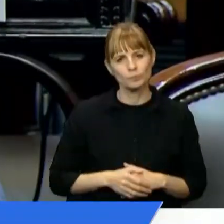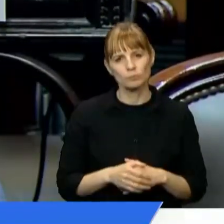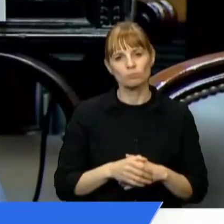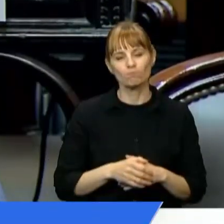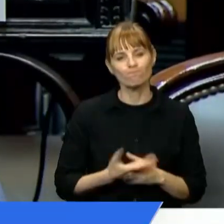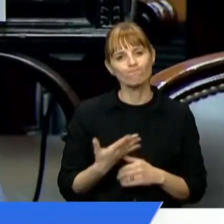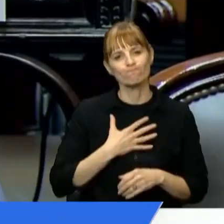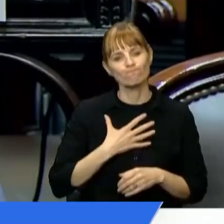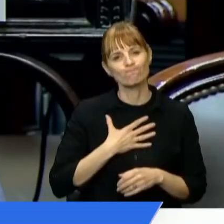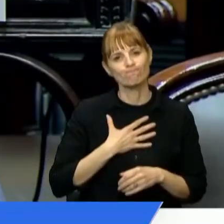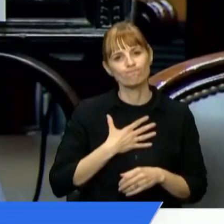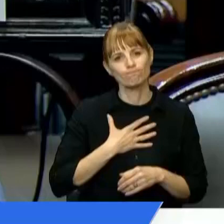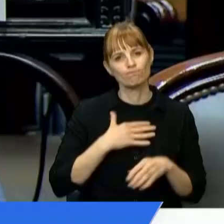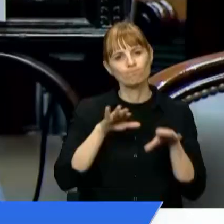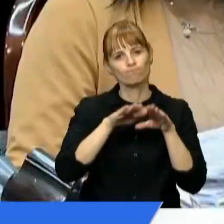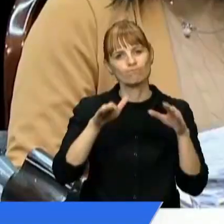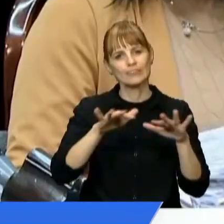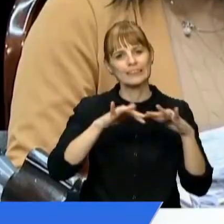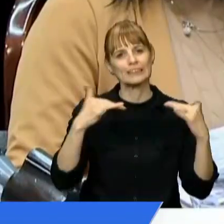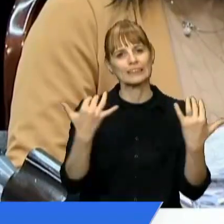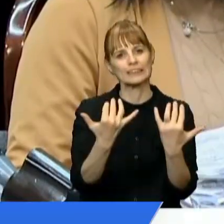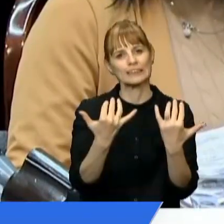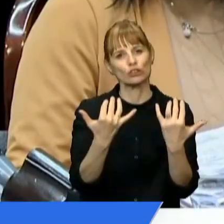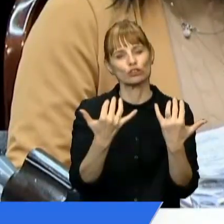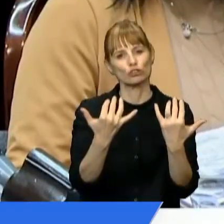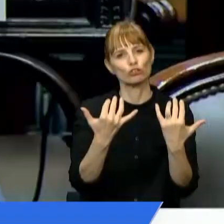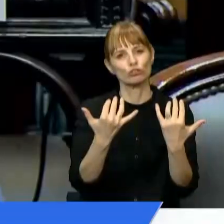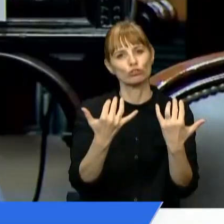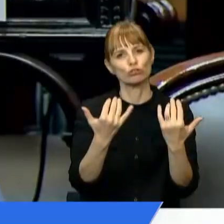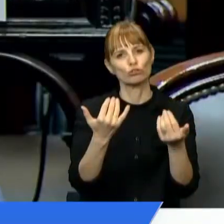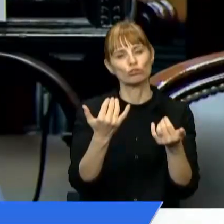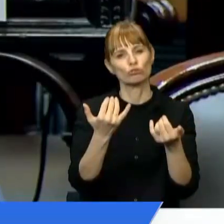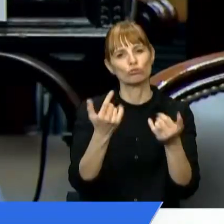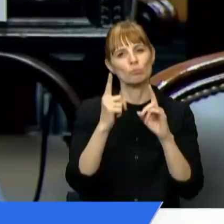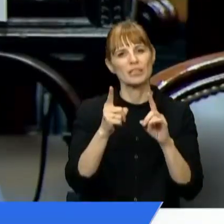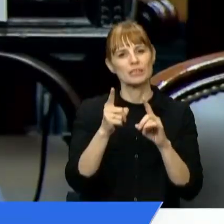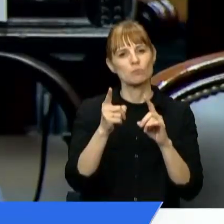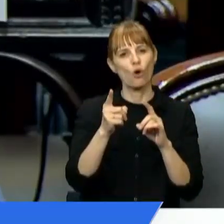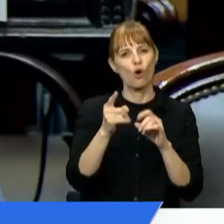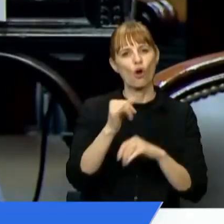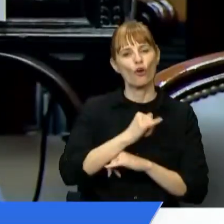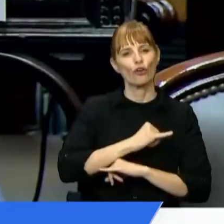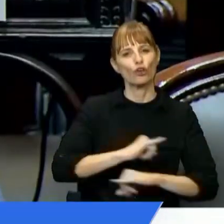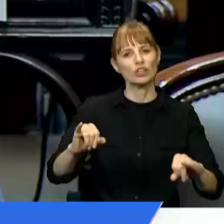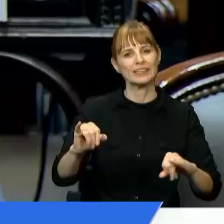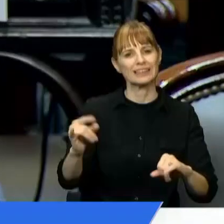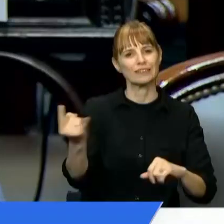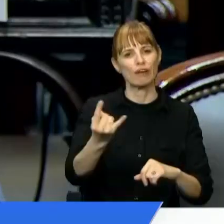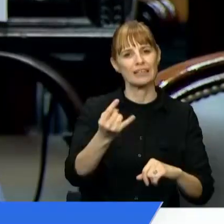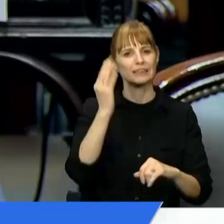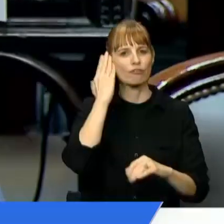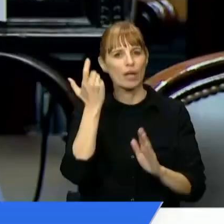Qué pena que en el recinto se tomen cosas que se están utilizando como fake news en las redes sociales para